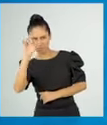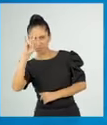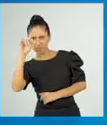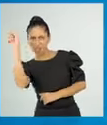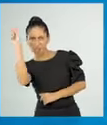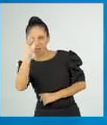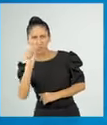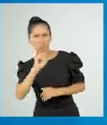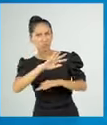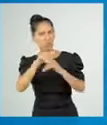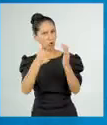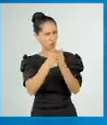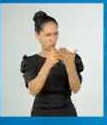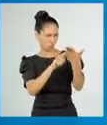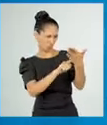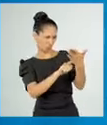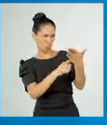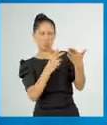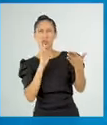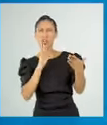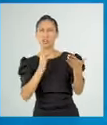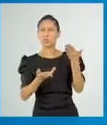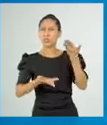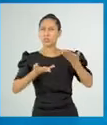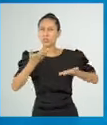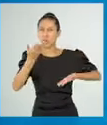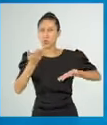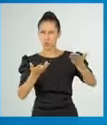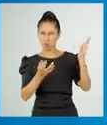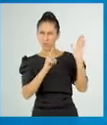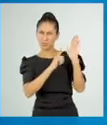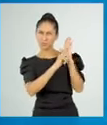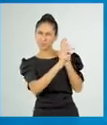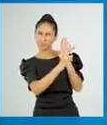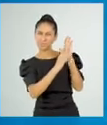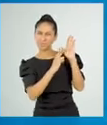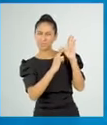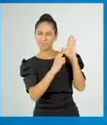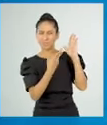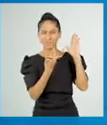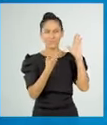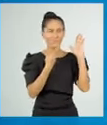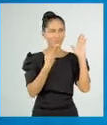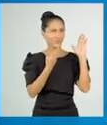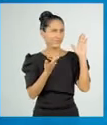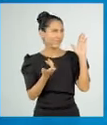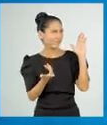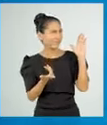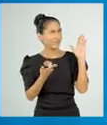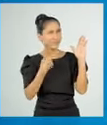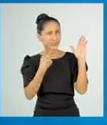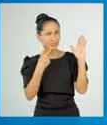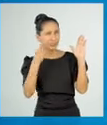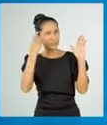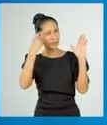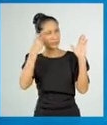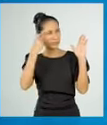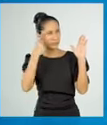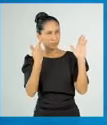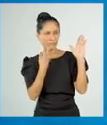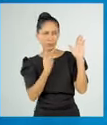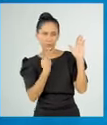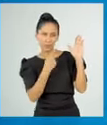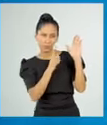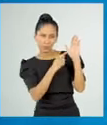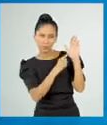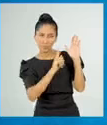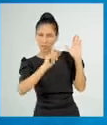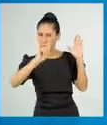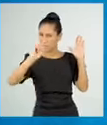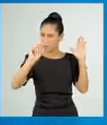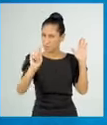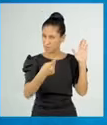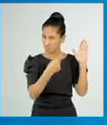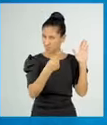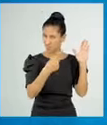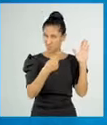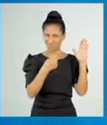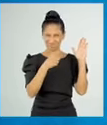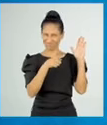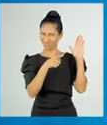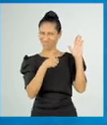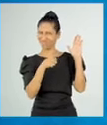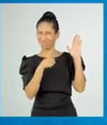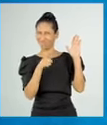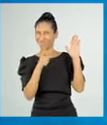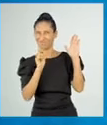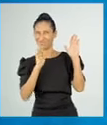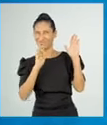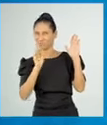No podemos precisar eso. Como me piden lo que podemos deducir, entonces esta alternativa no es la